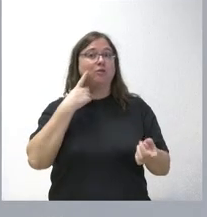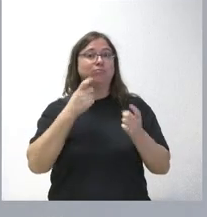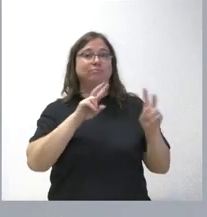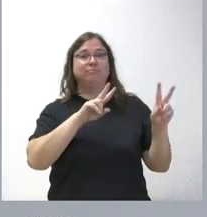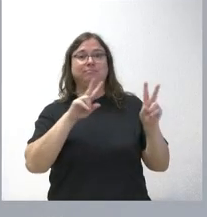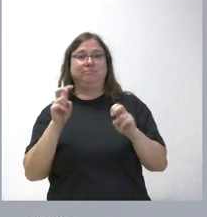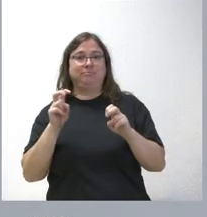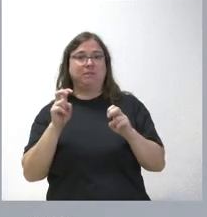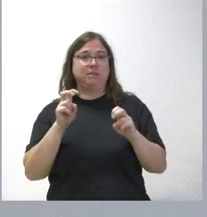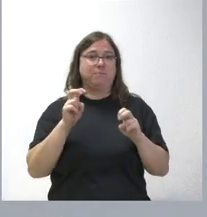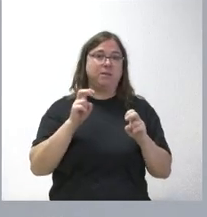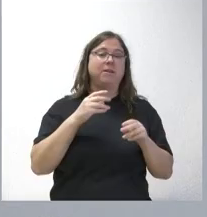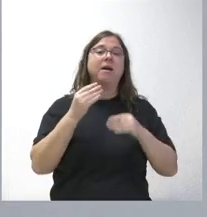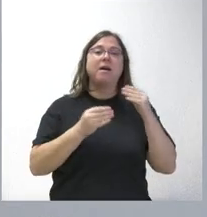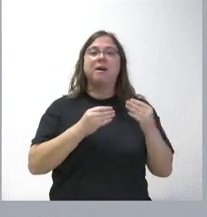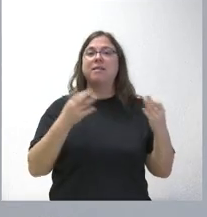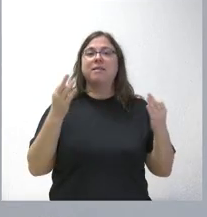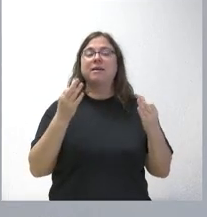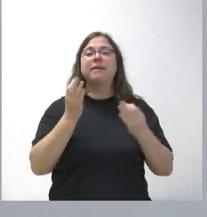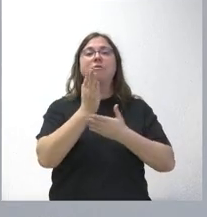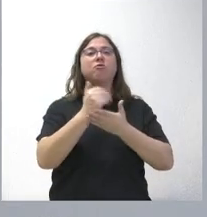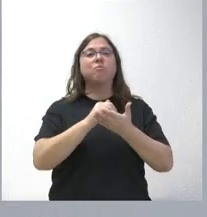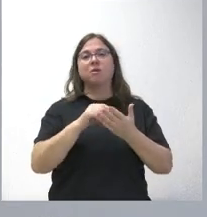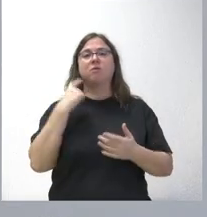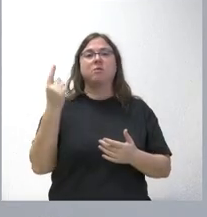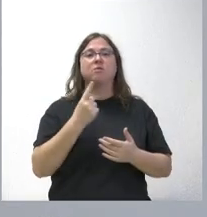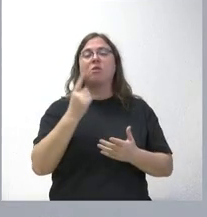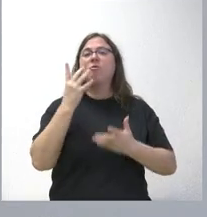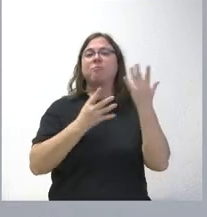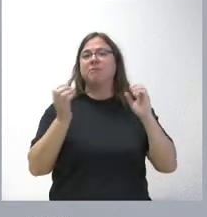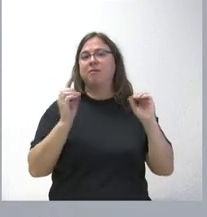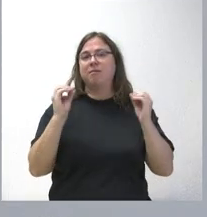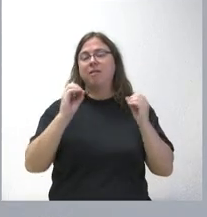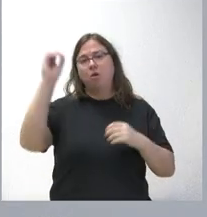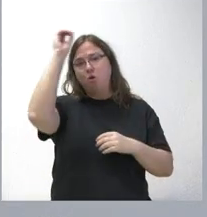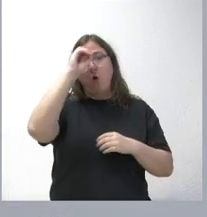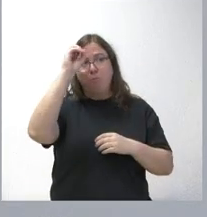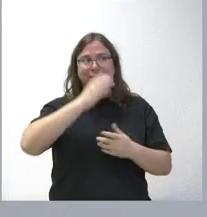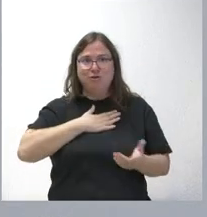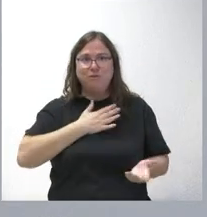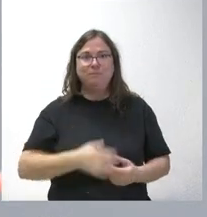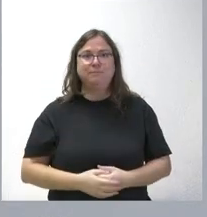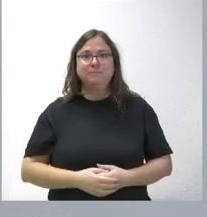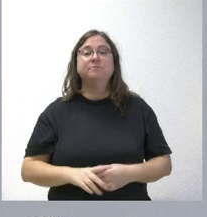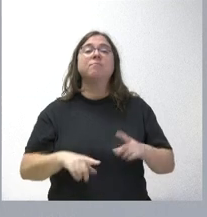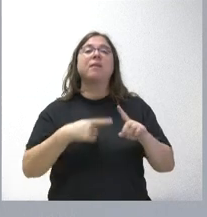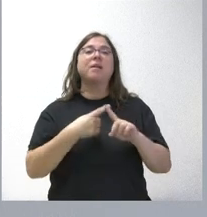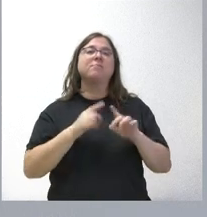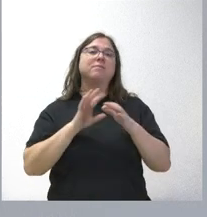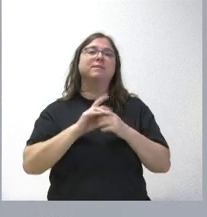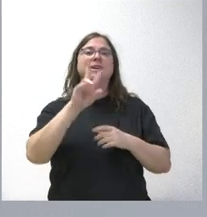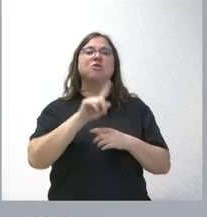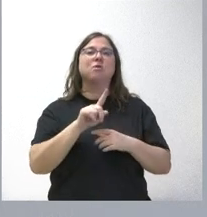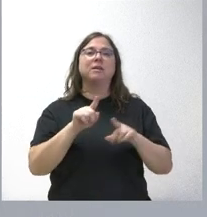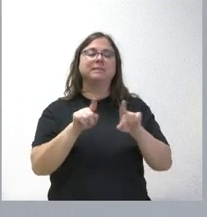impactando de lleno en las comunidades autónomas sin contar con la opinión de las comunidades autónomas. Y, además, no se trata de que el dinero llegue